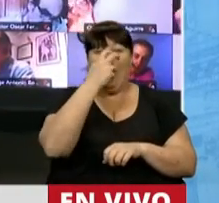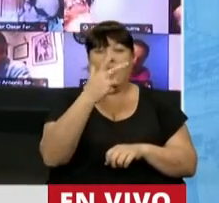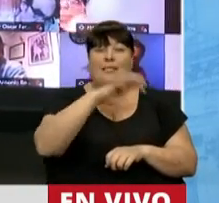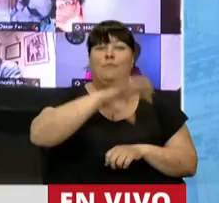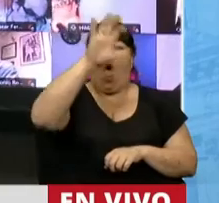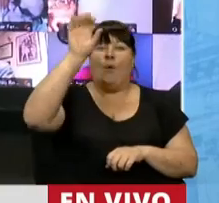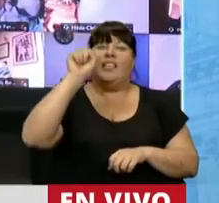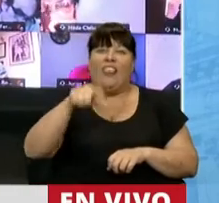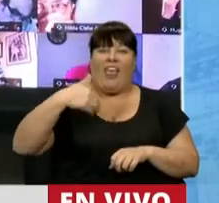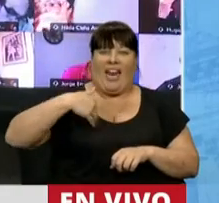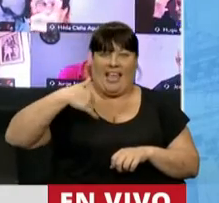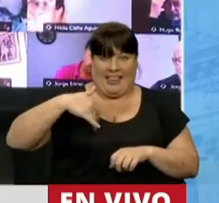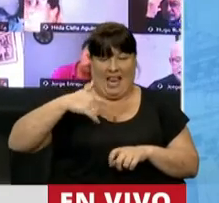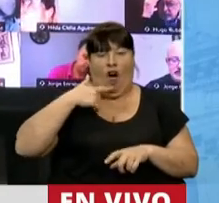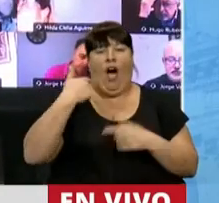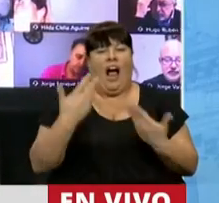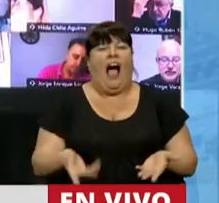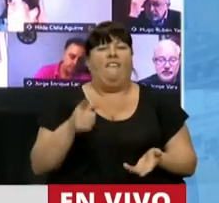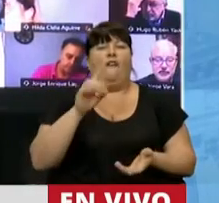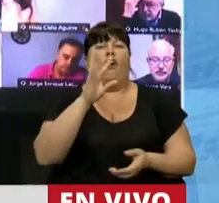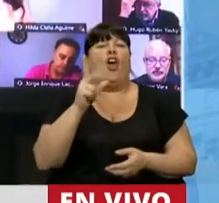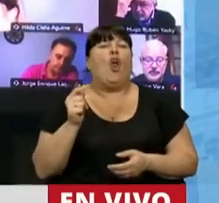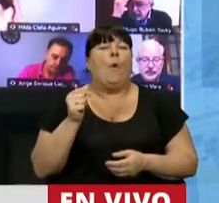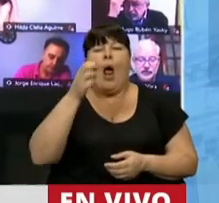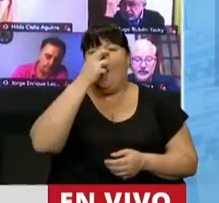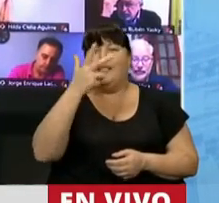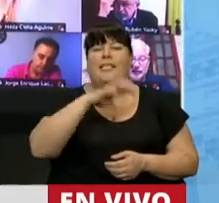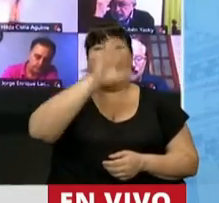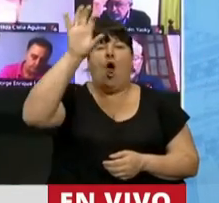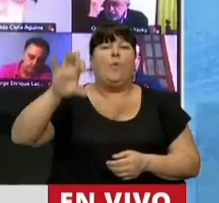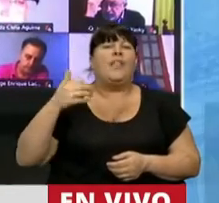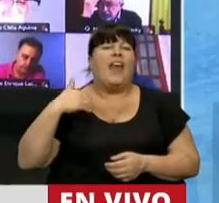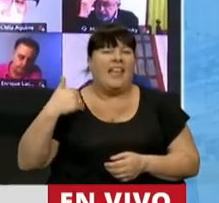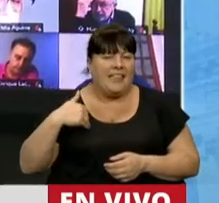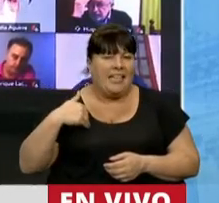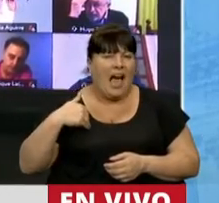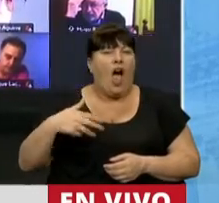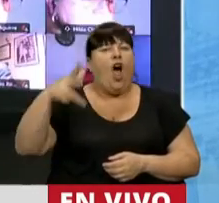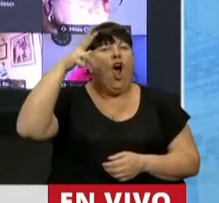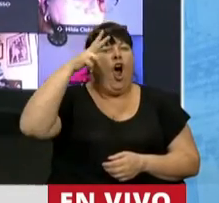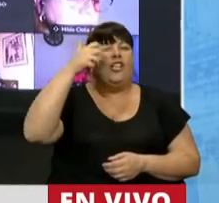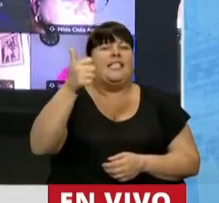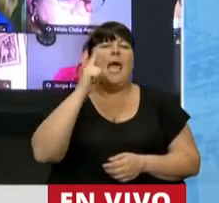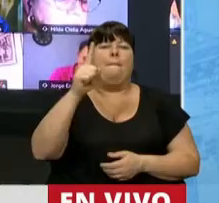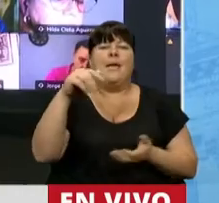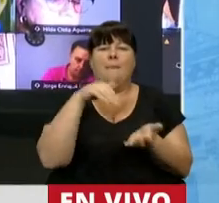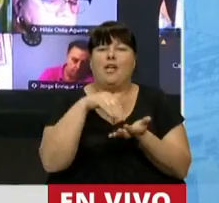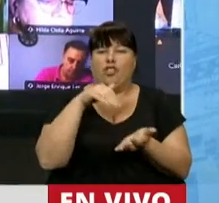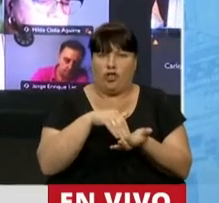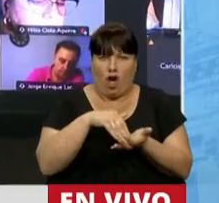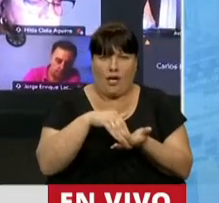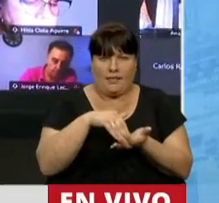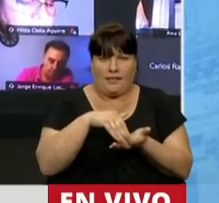provincias argentinas o convalidar el robo a las 23 provincias argentinas de los 86.000 millones